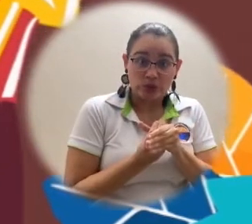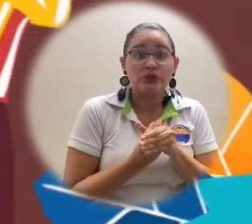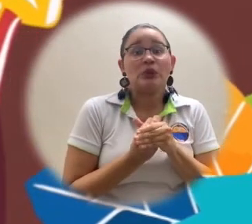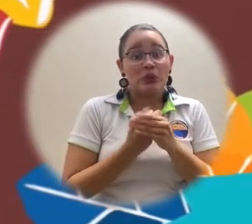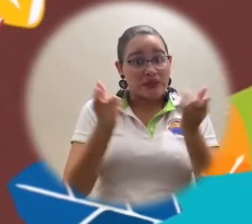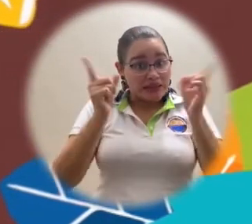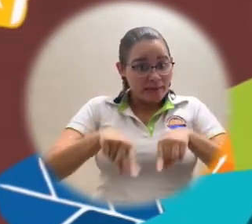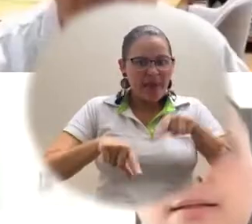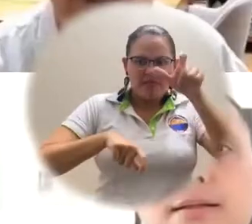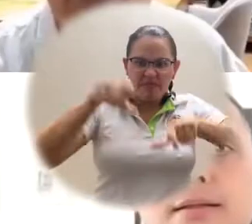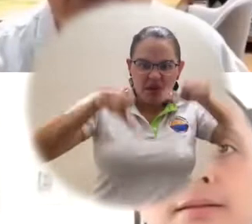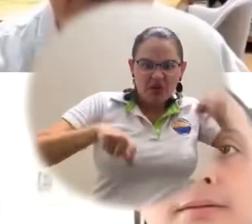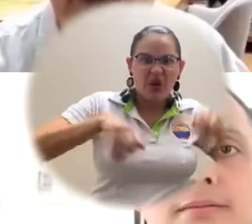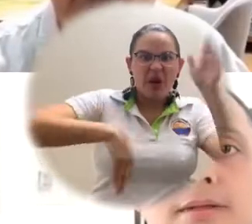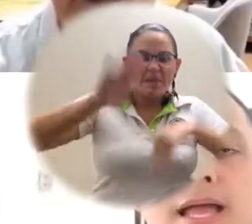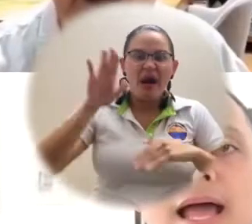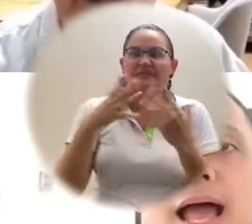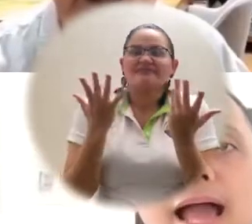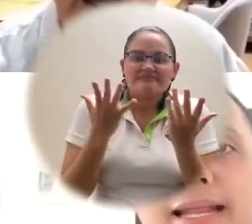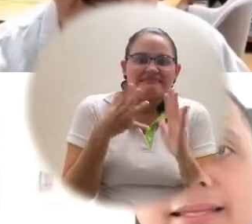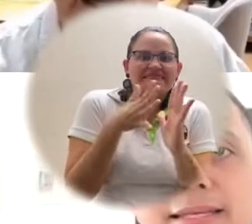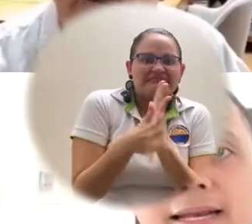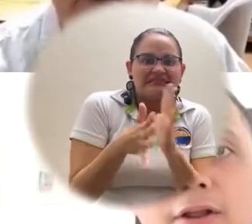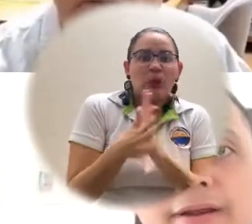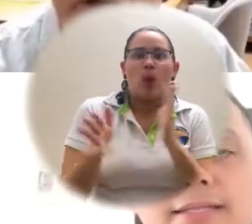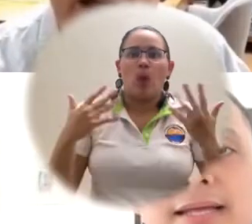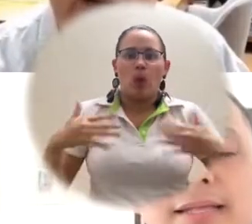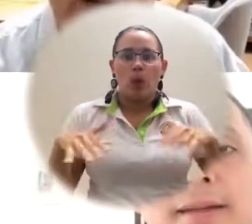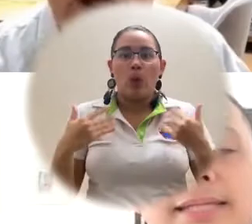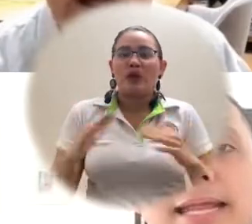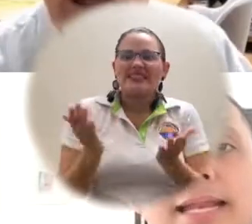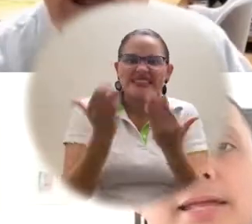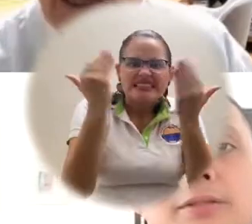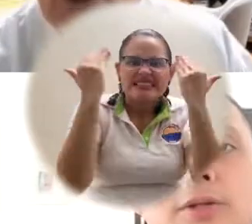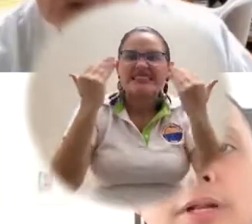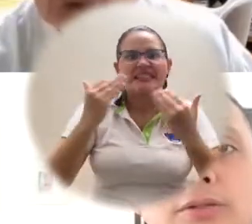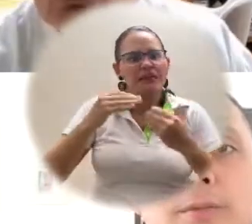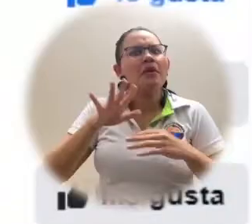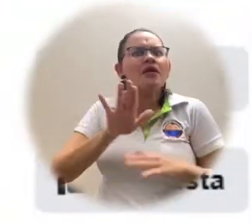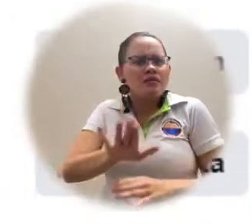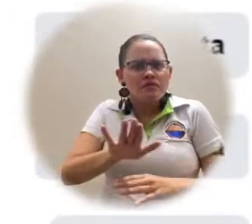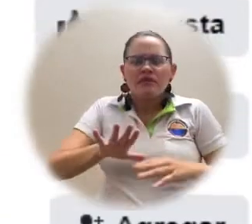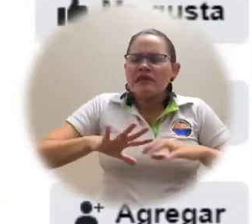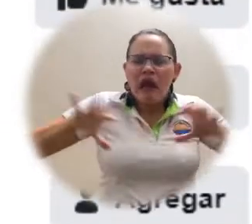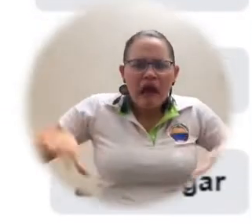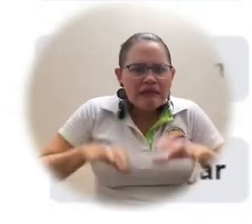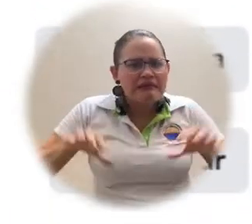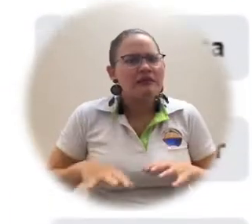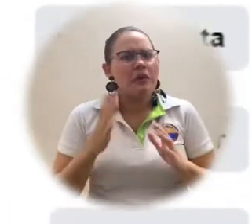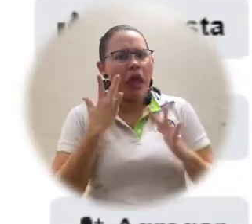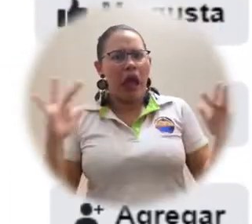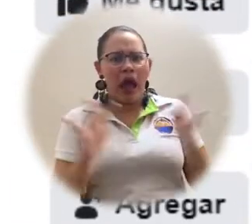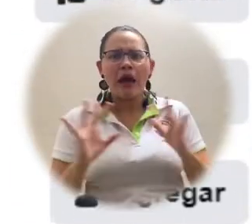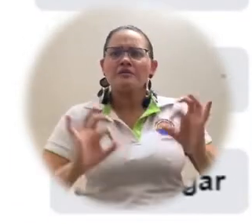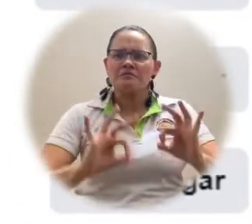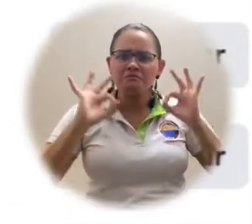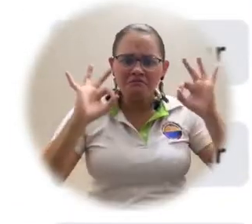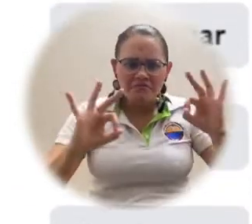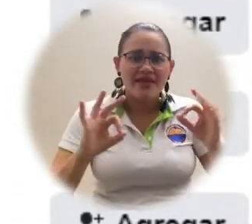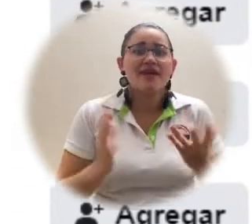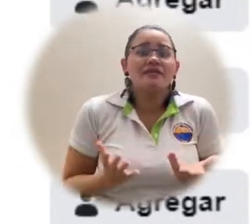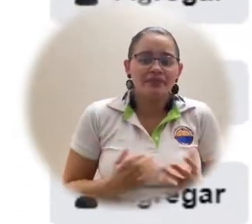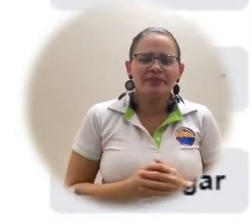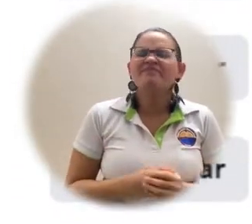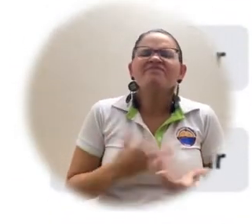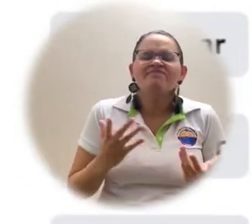espectadores externos a la universidad, quienes destacaron actividades como estas en medio del aislamiento obligatorio decretado por el Gobierno Nacional y el